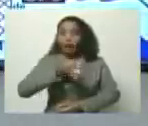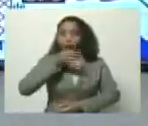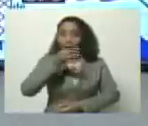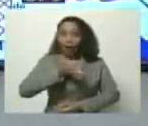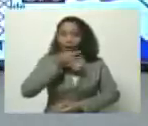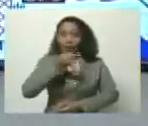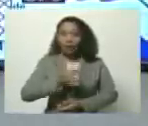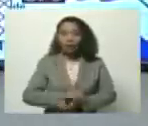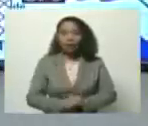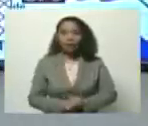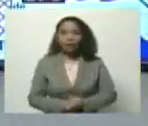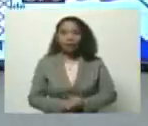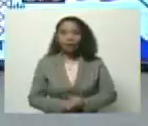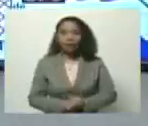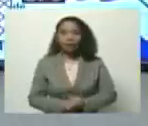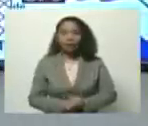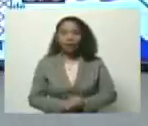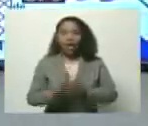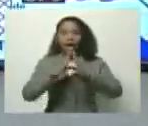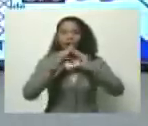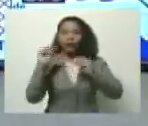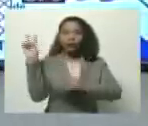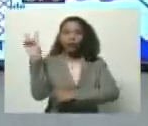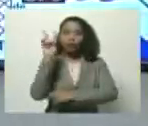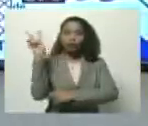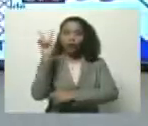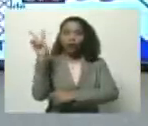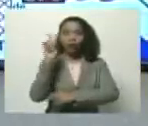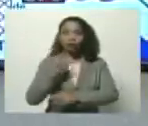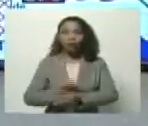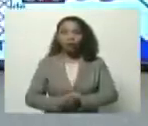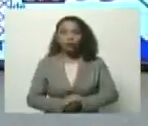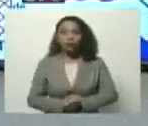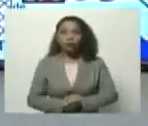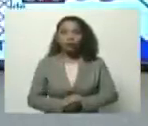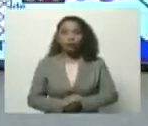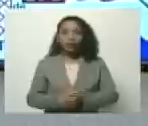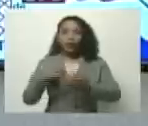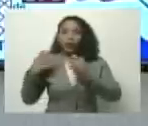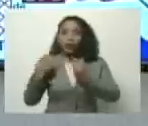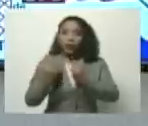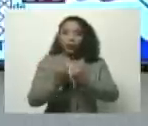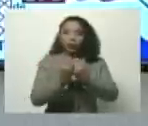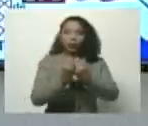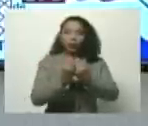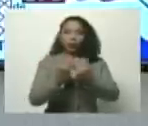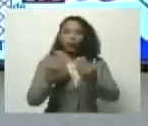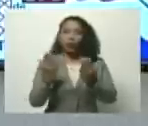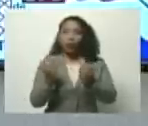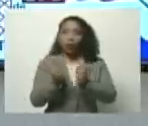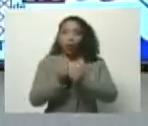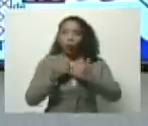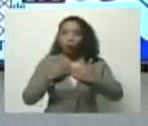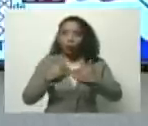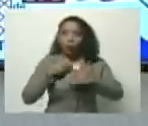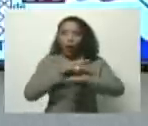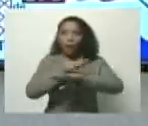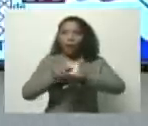a toda Venezuela. Me acompaña el ministro del Poder